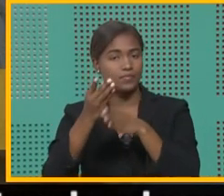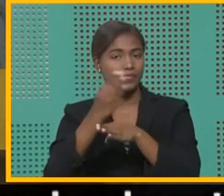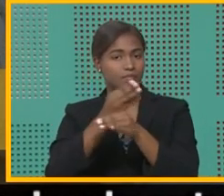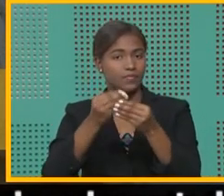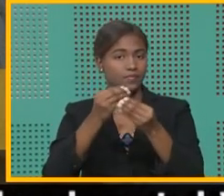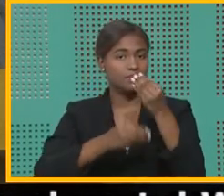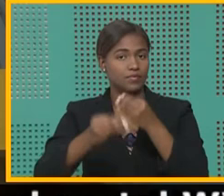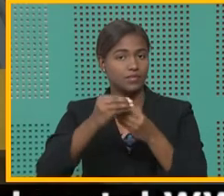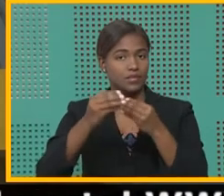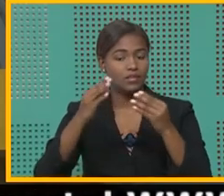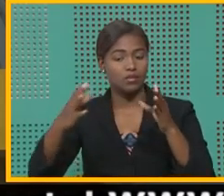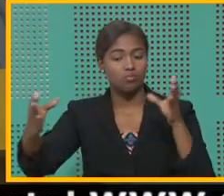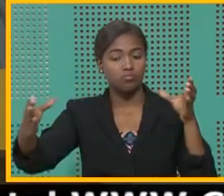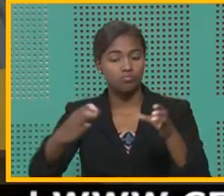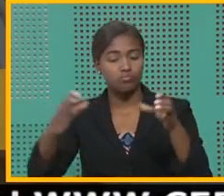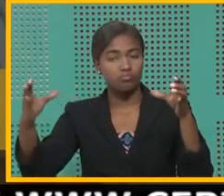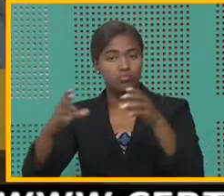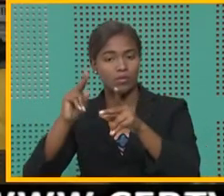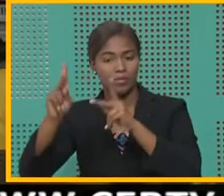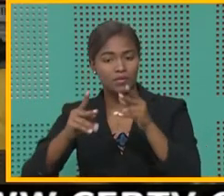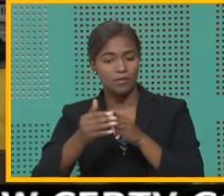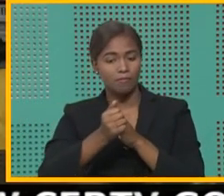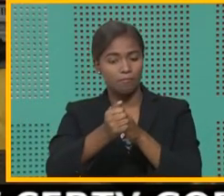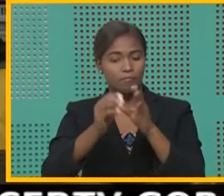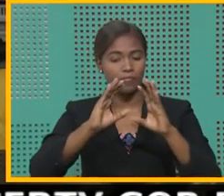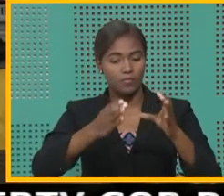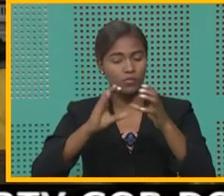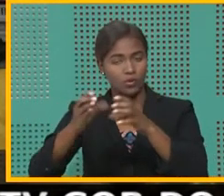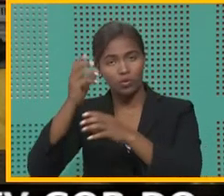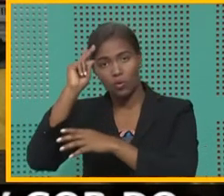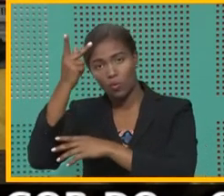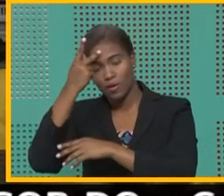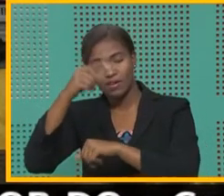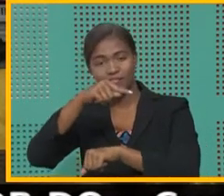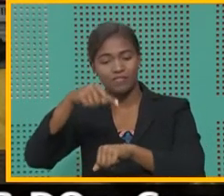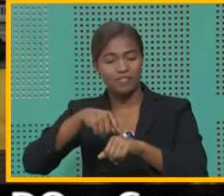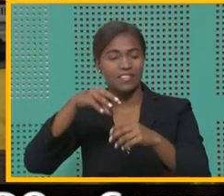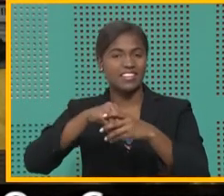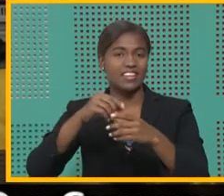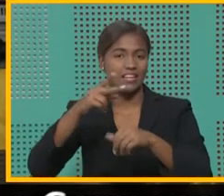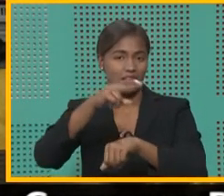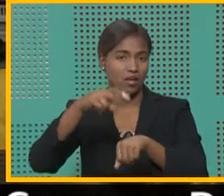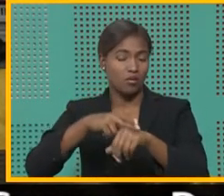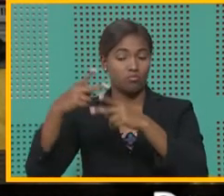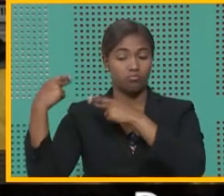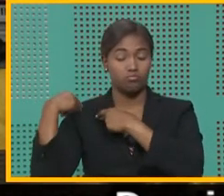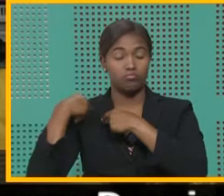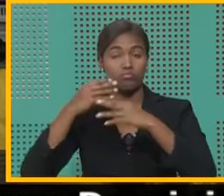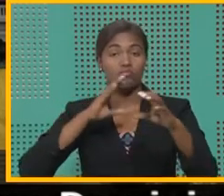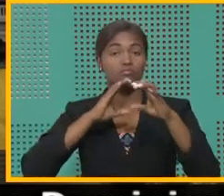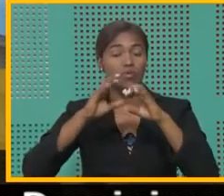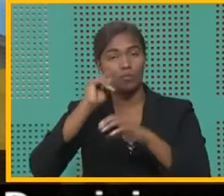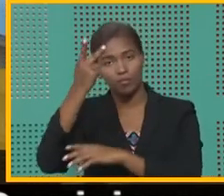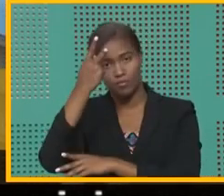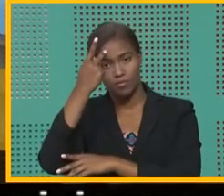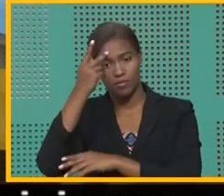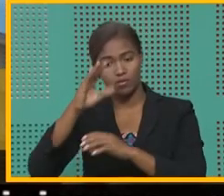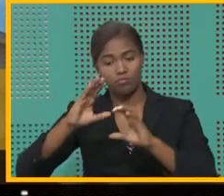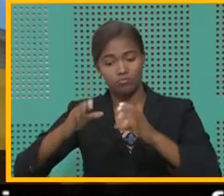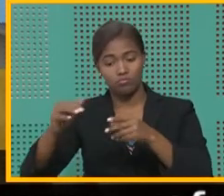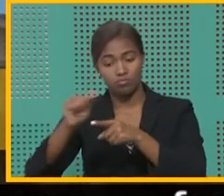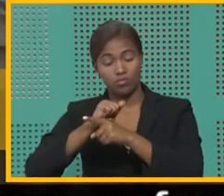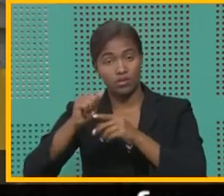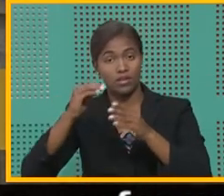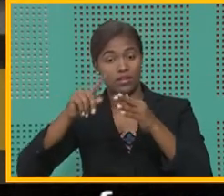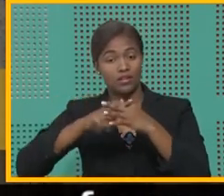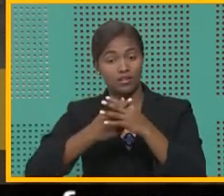Económico reunió a representantes de los centros de gobierno de la región responsables de la comunicación pública. El seminario inició